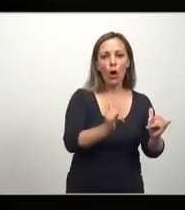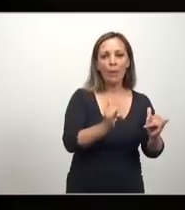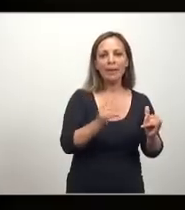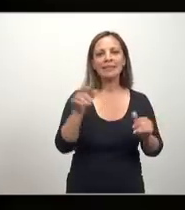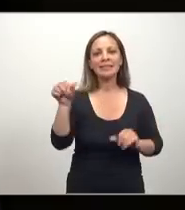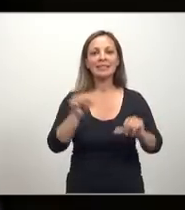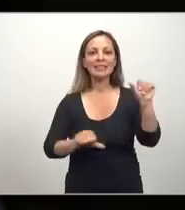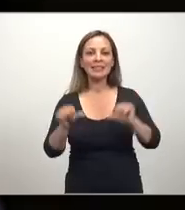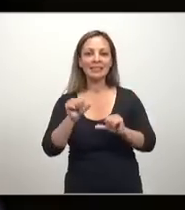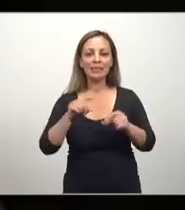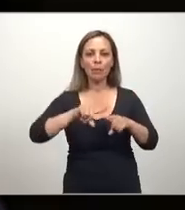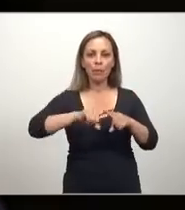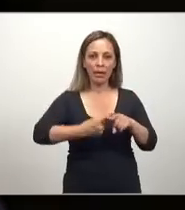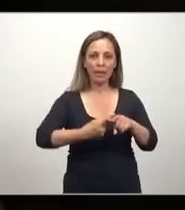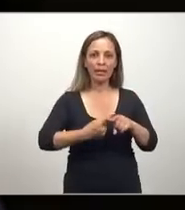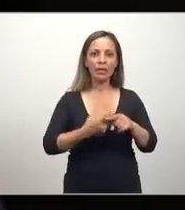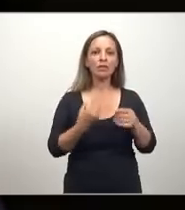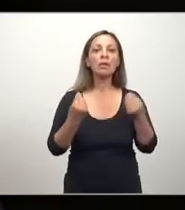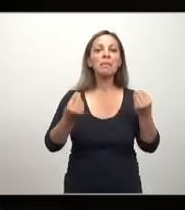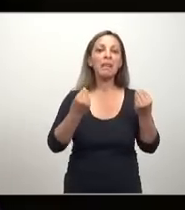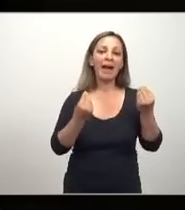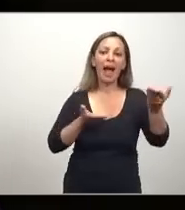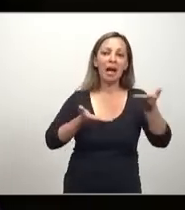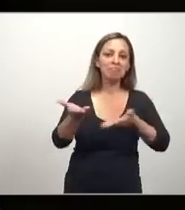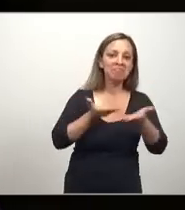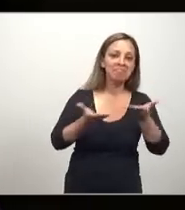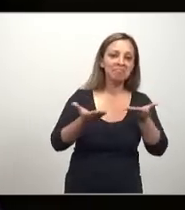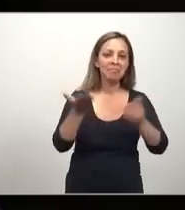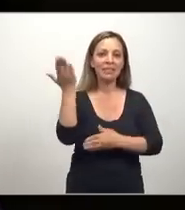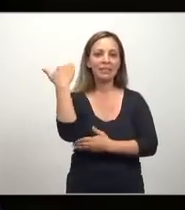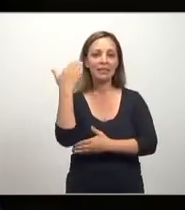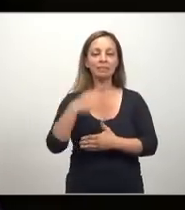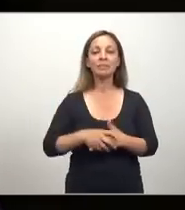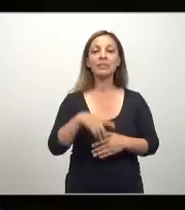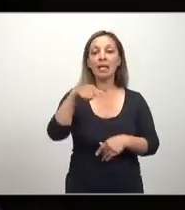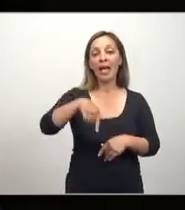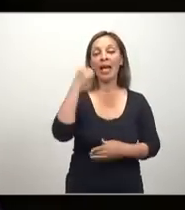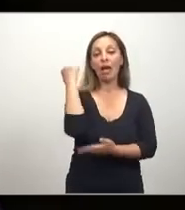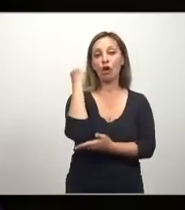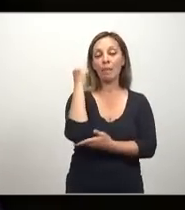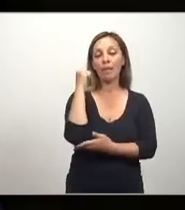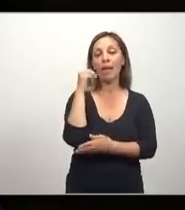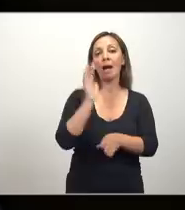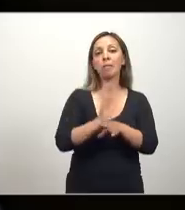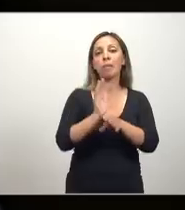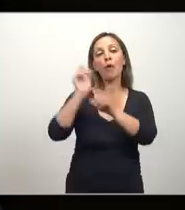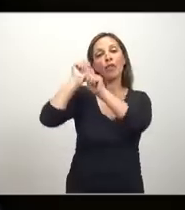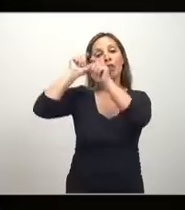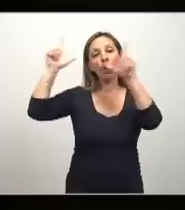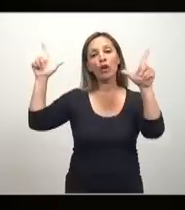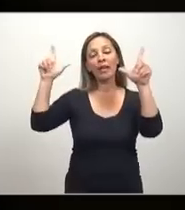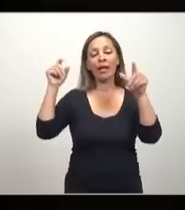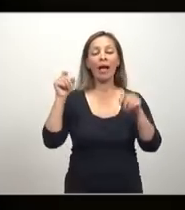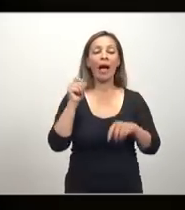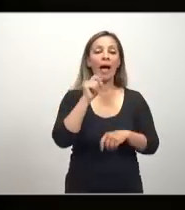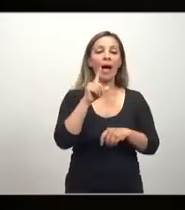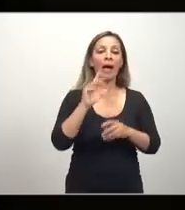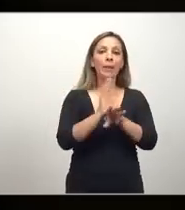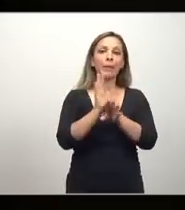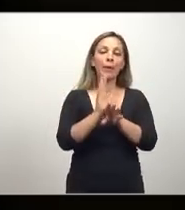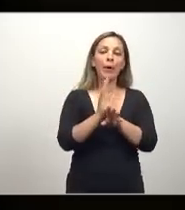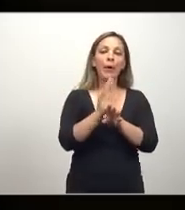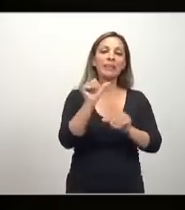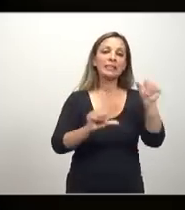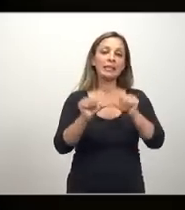para calibrar un poco la charla. Economía como ideología disfrazada de ciencia. Y aquí una